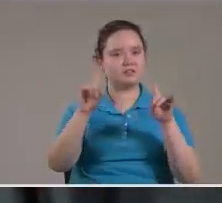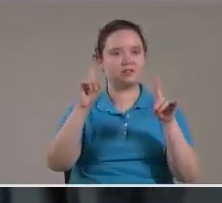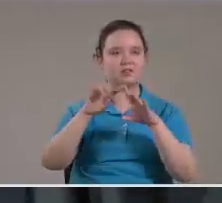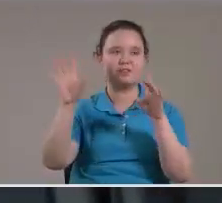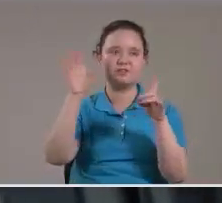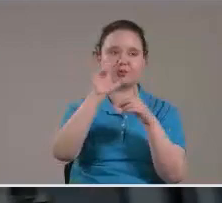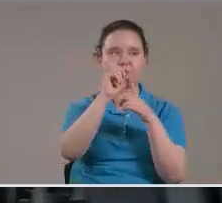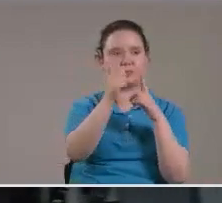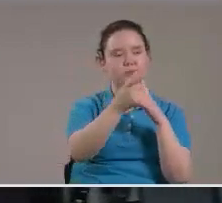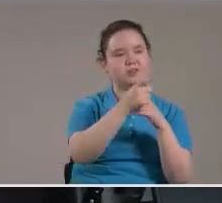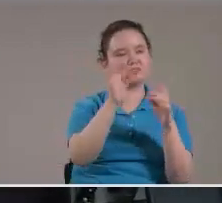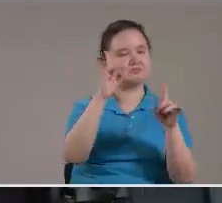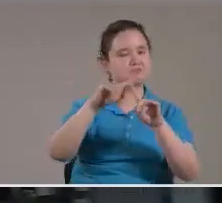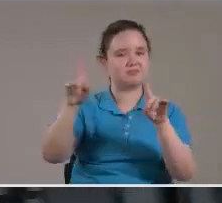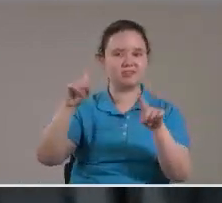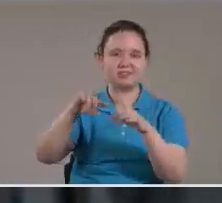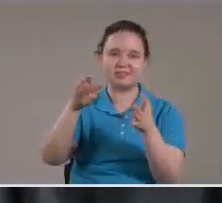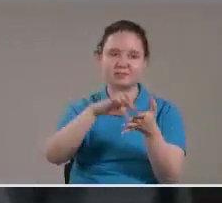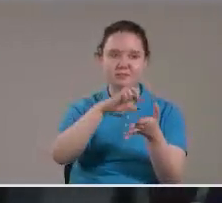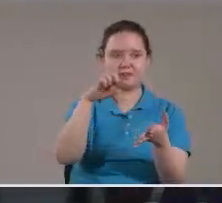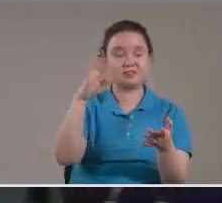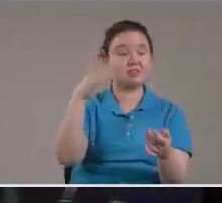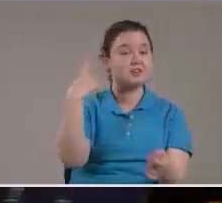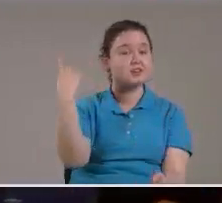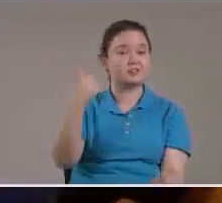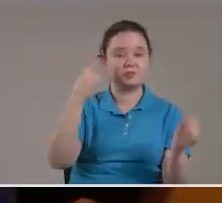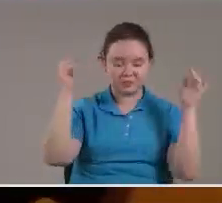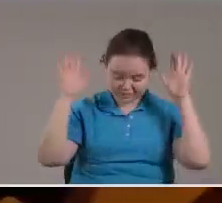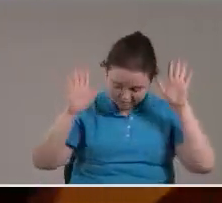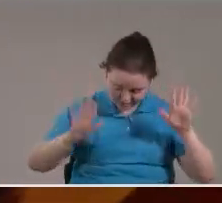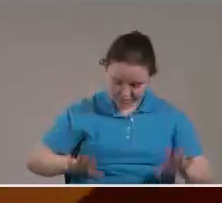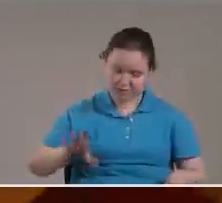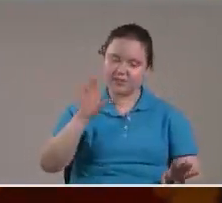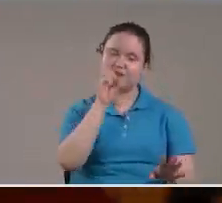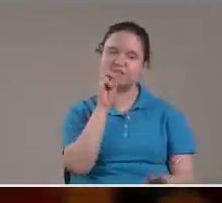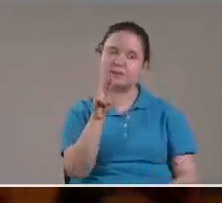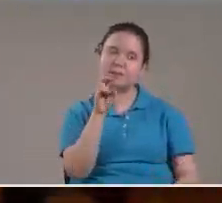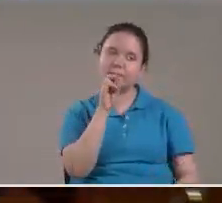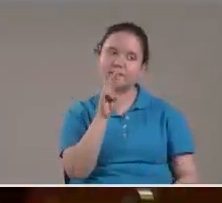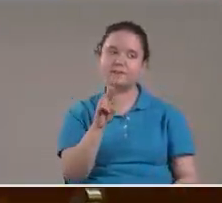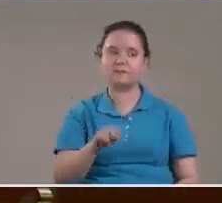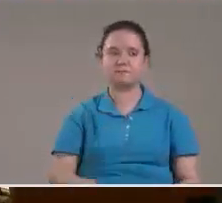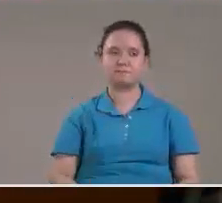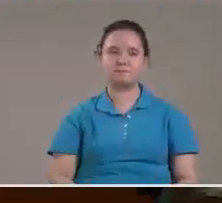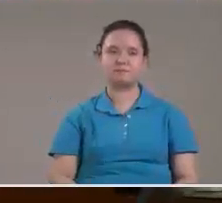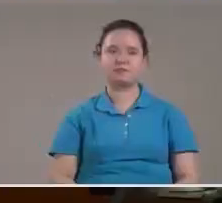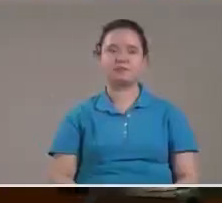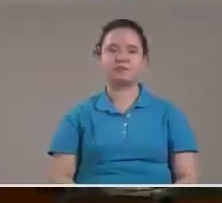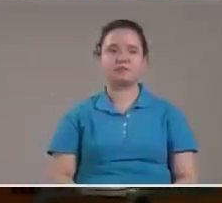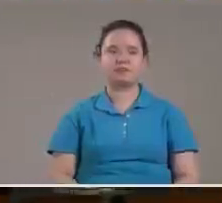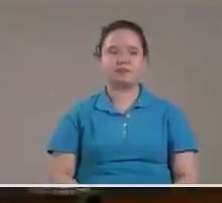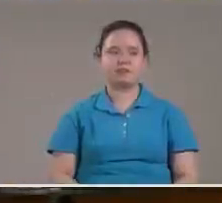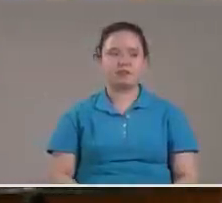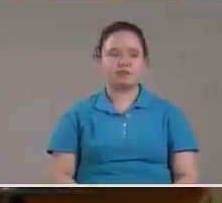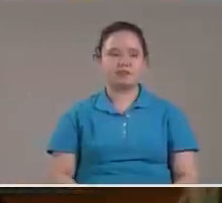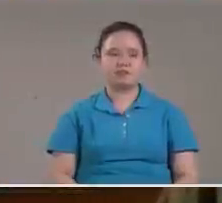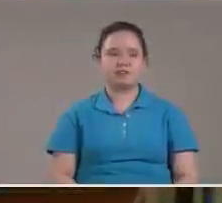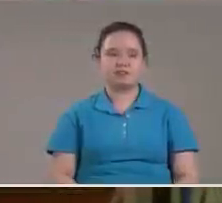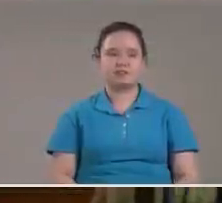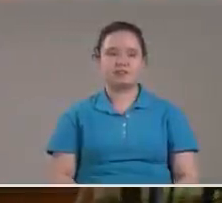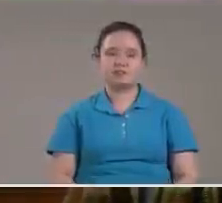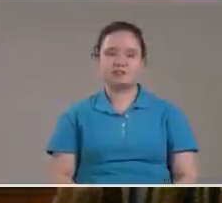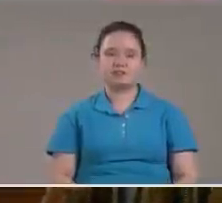serpiente En pluma En todos En todos lados Hasta de chiricitos Nos hicieron leer